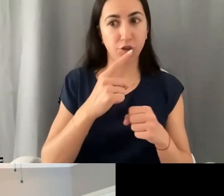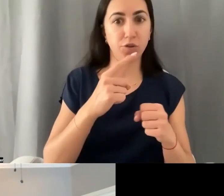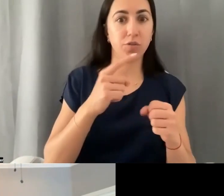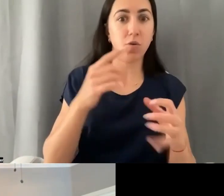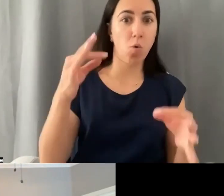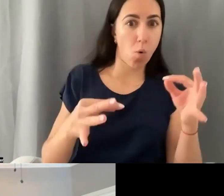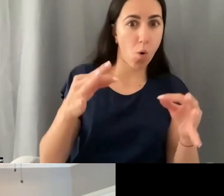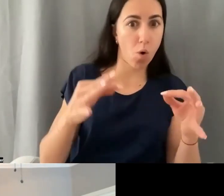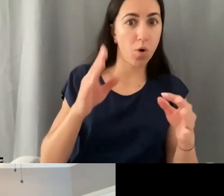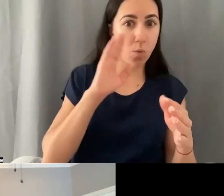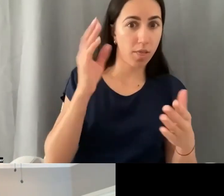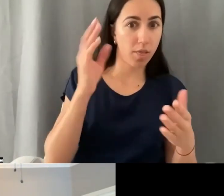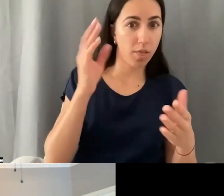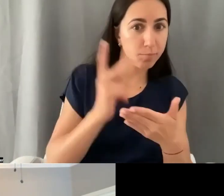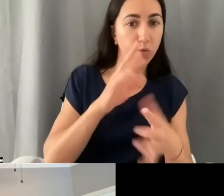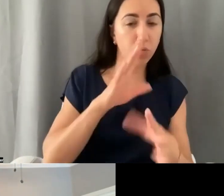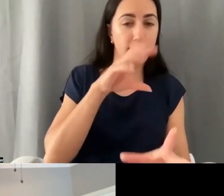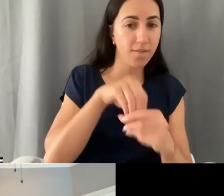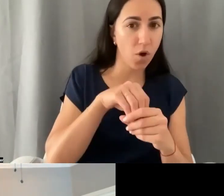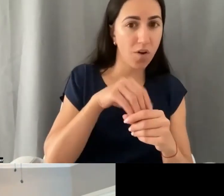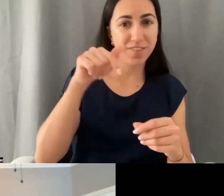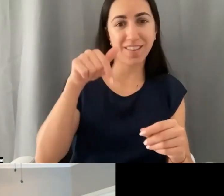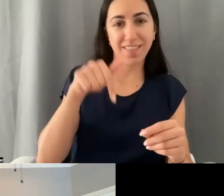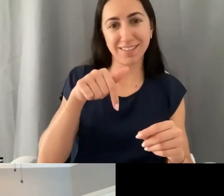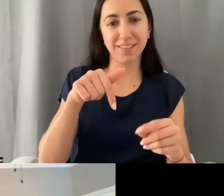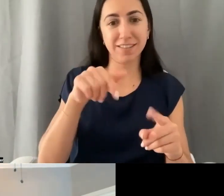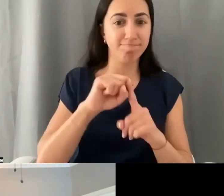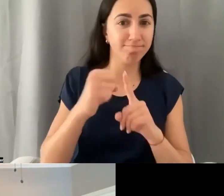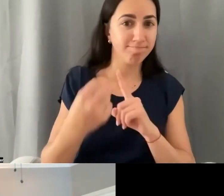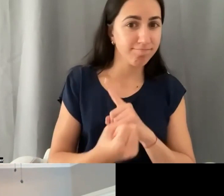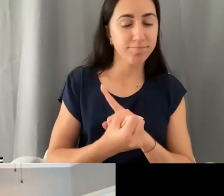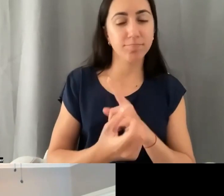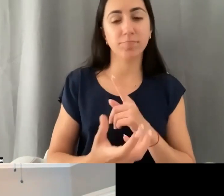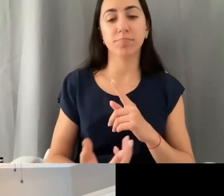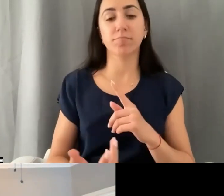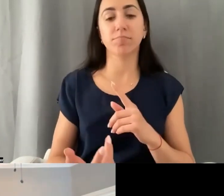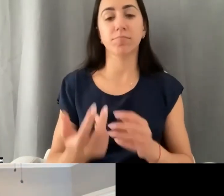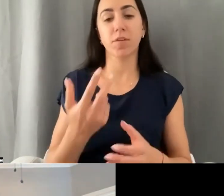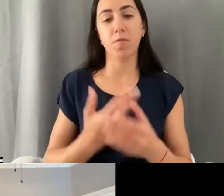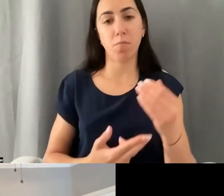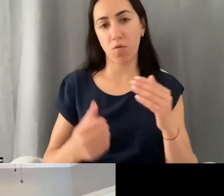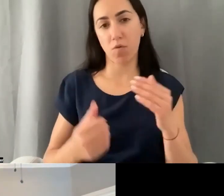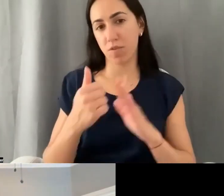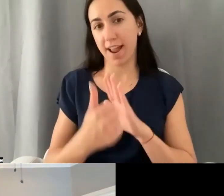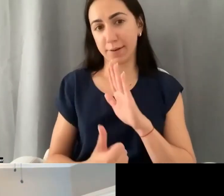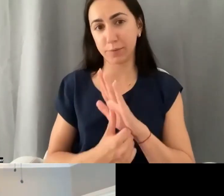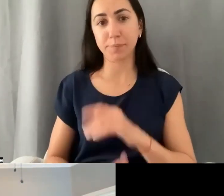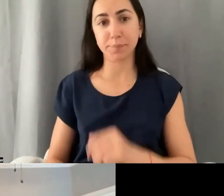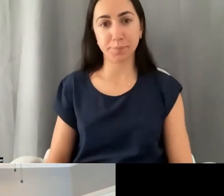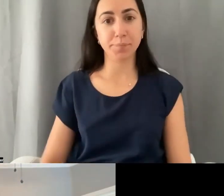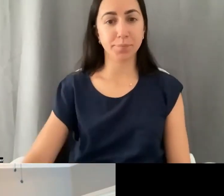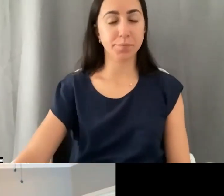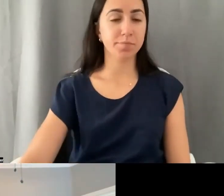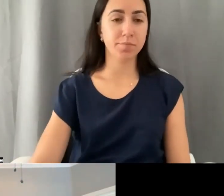Hay que asegurarse de que si la corte también quiere supervisar o quiere hacer contaduría de la cuenta de ABLE